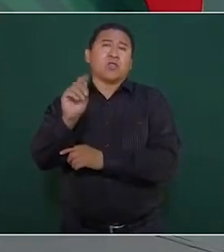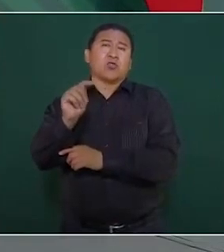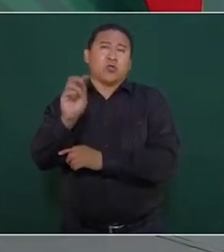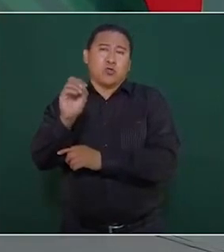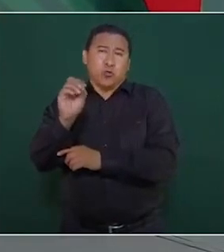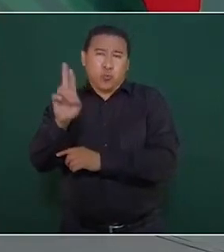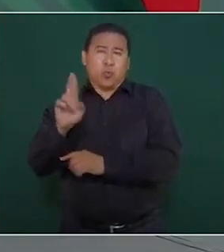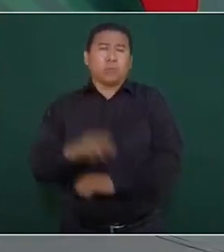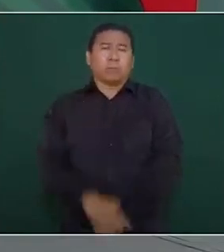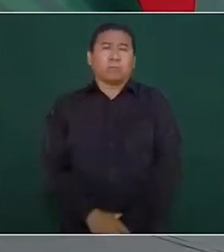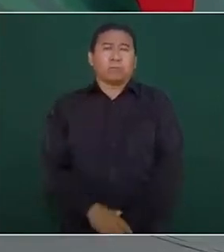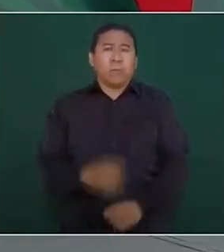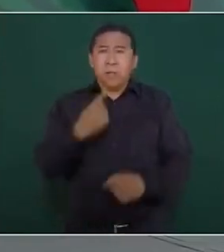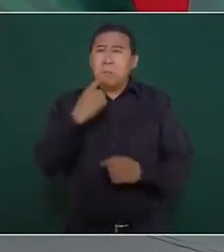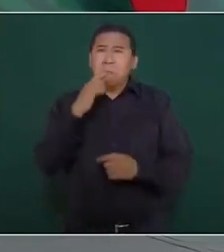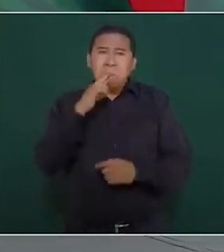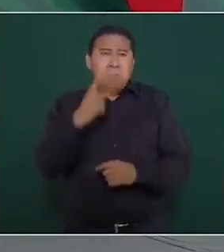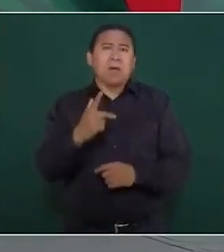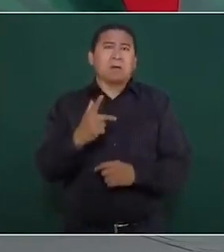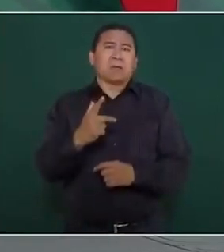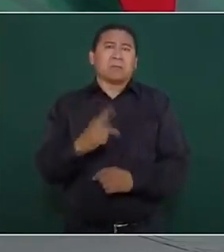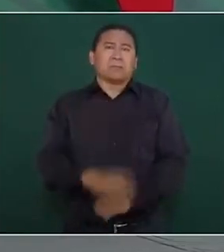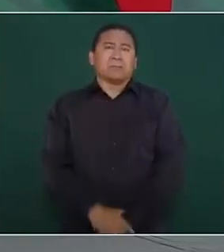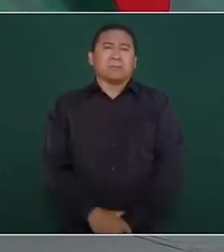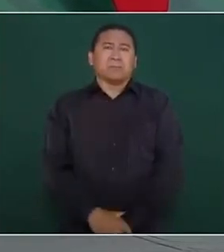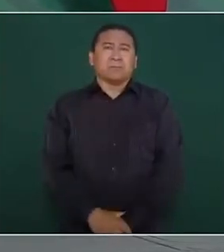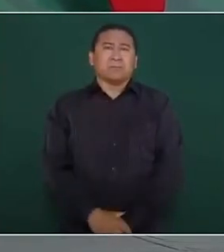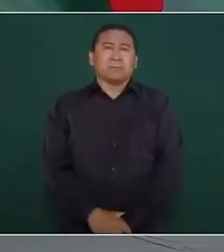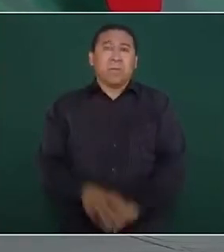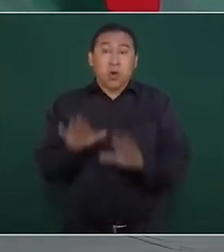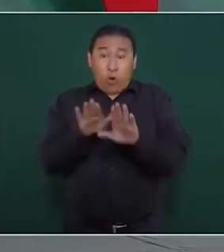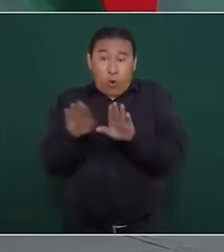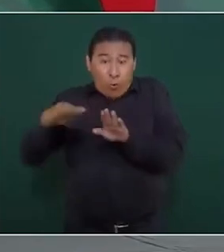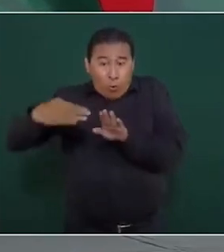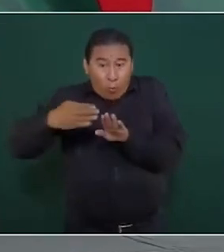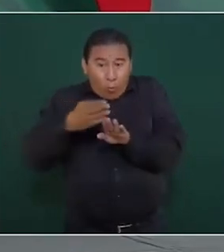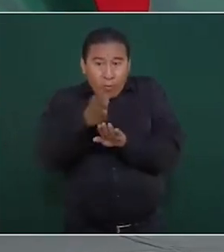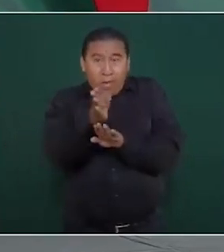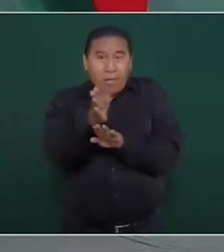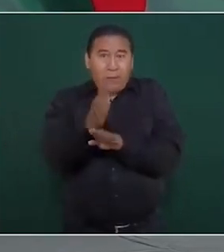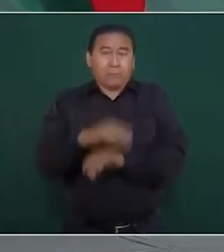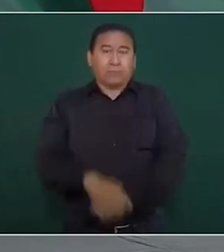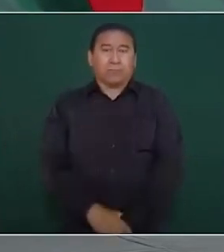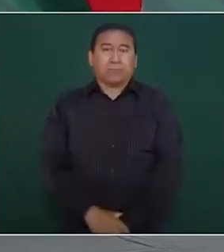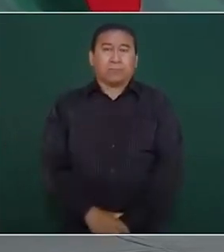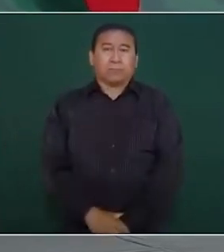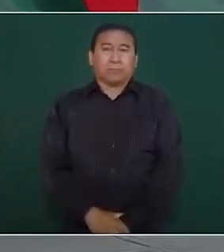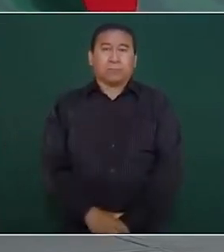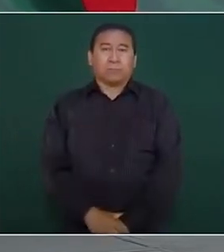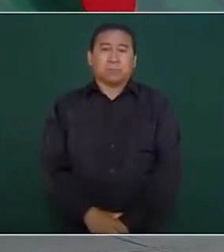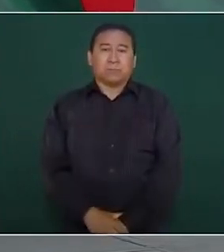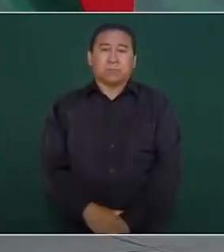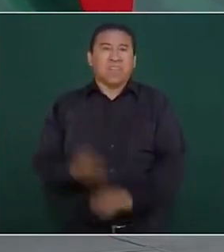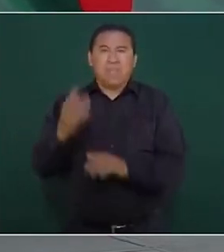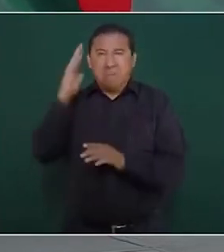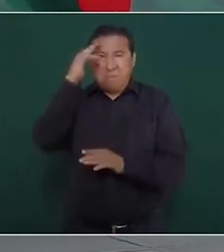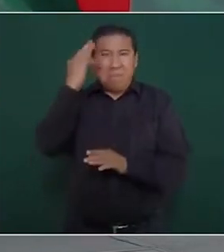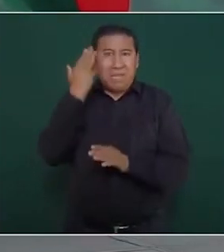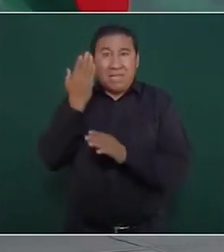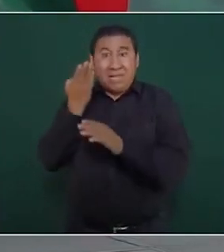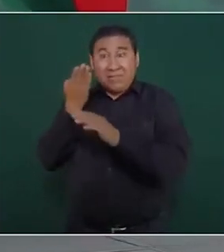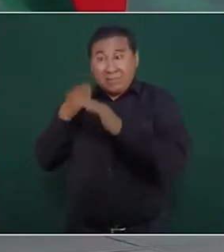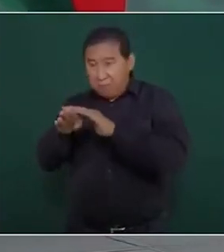buscáramos rodear y no meternos.